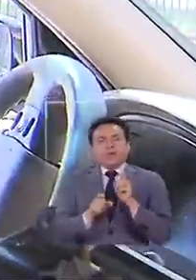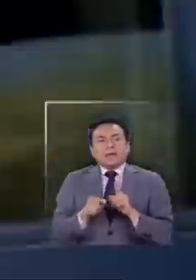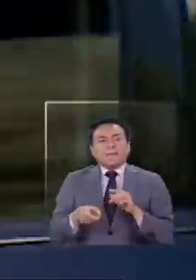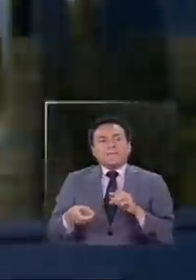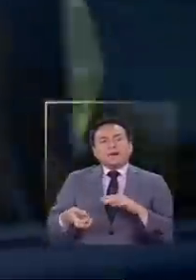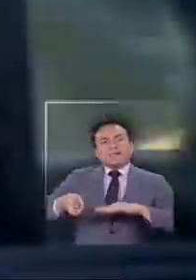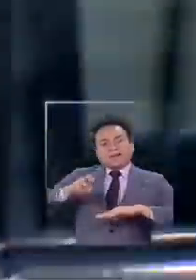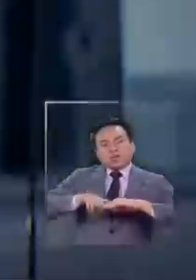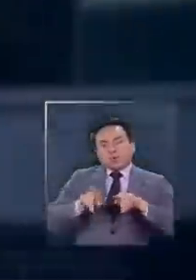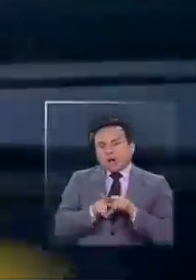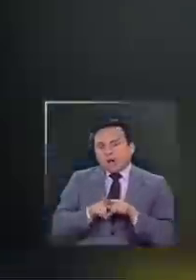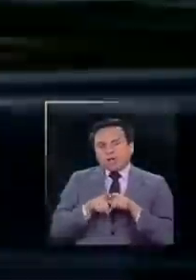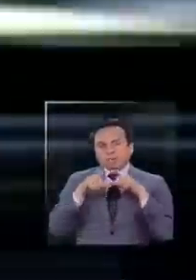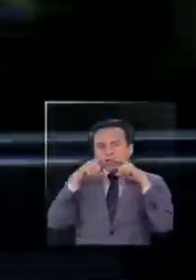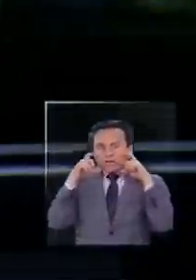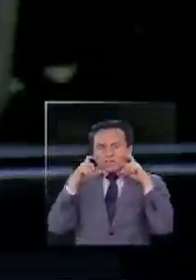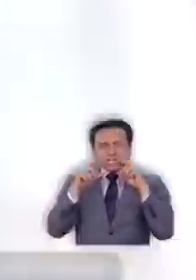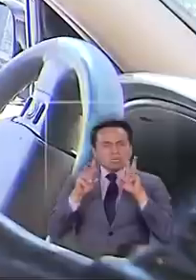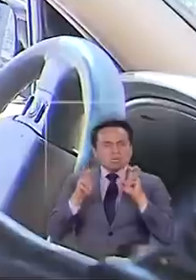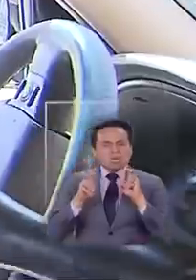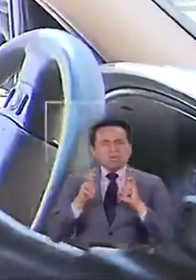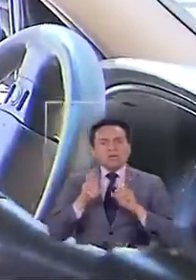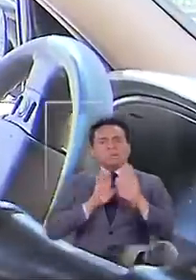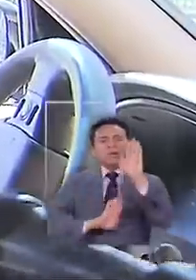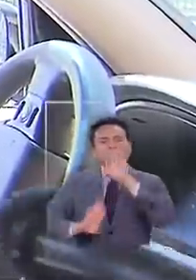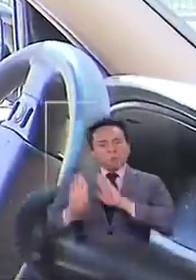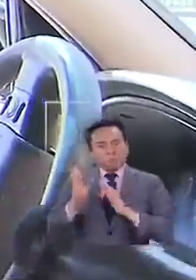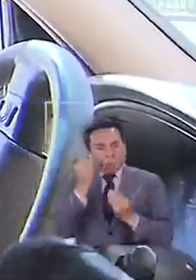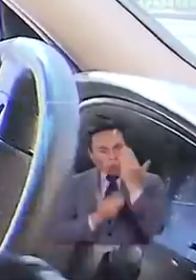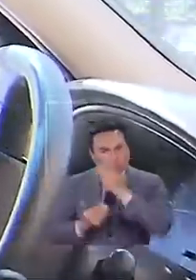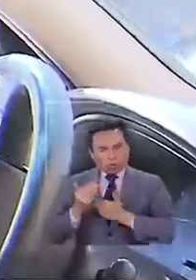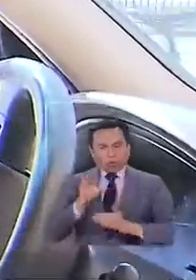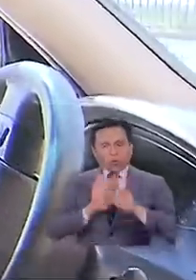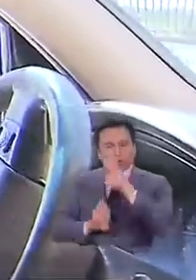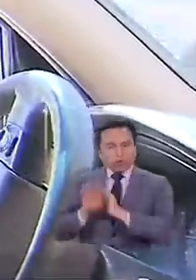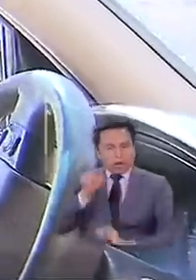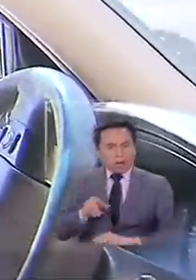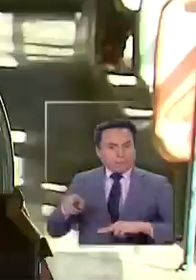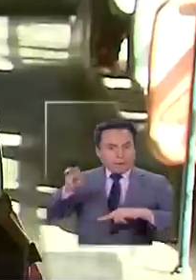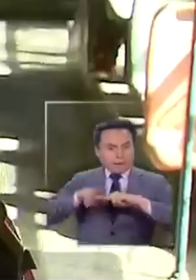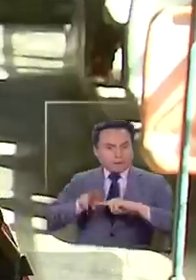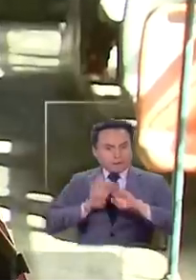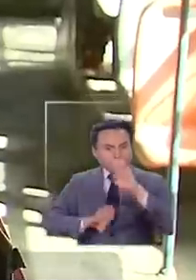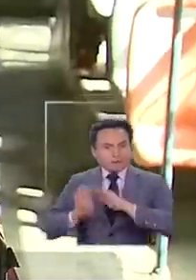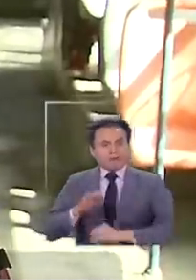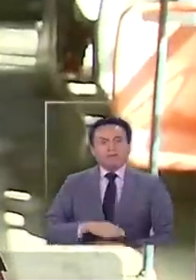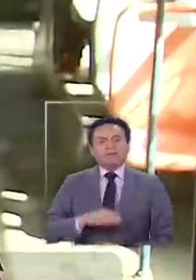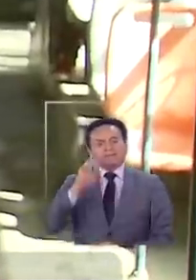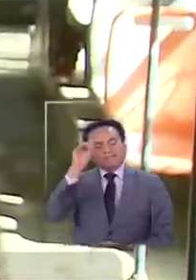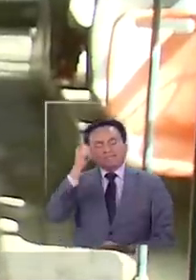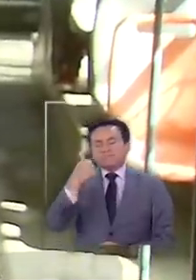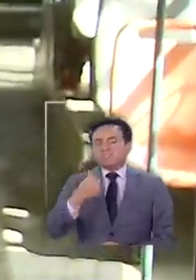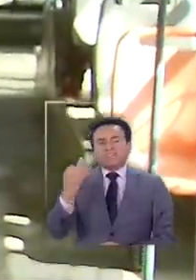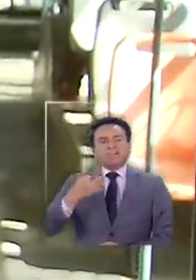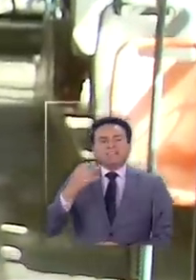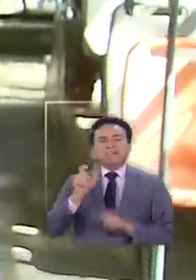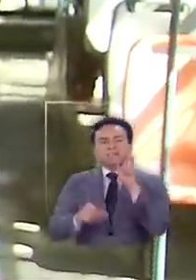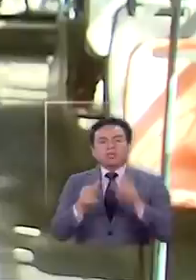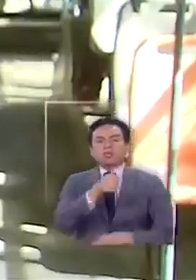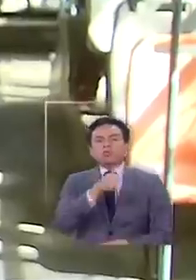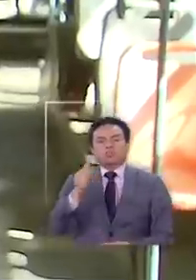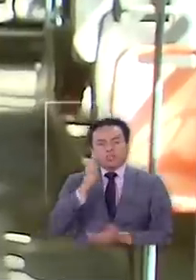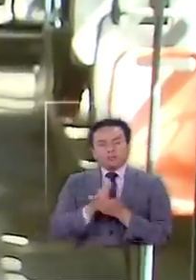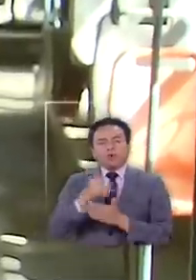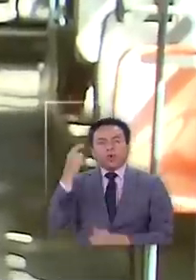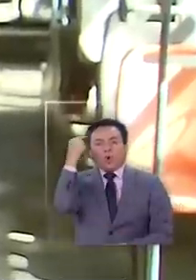sube con mascarilla, igual yo me pongo mi mascarilla. Me cuido. Y cuido al pasajero también. Es una excelente idea y de verdad que todos deberíamos